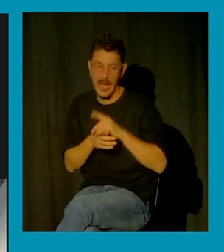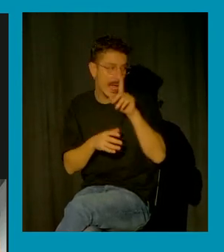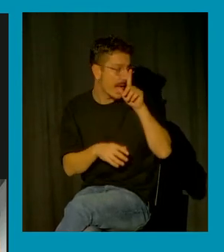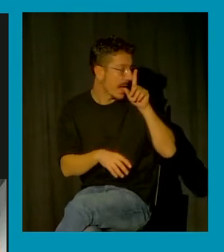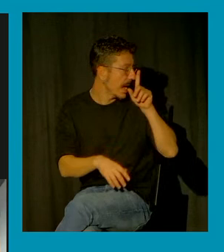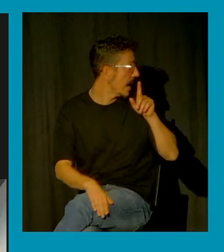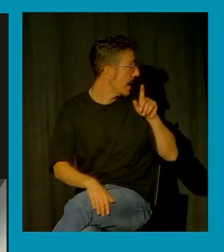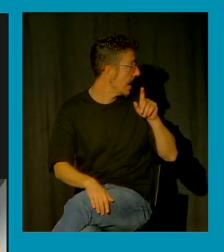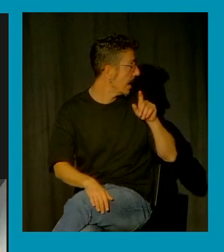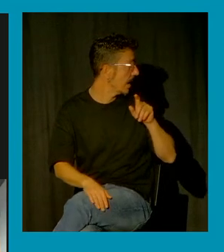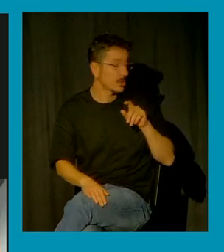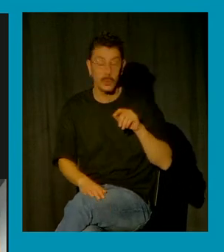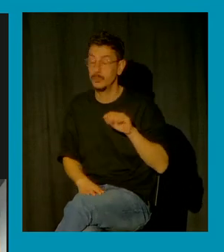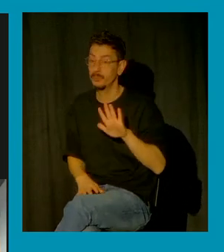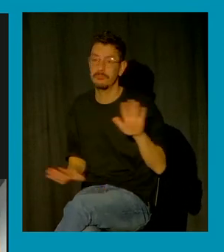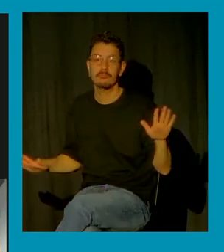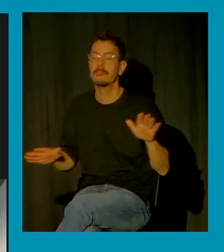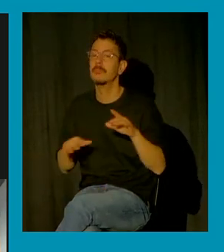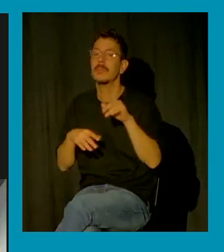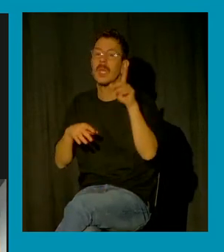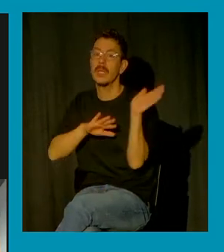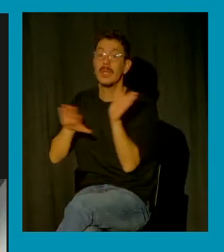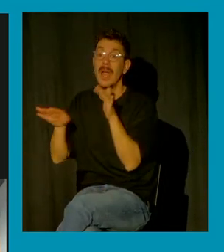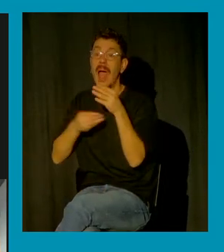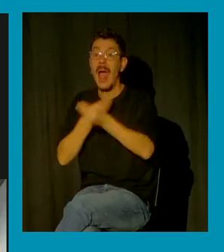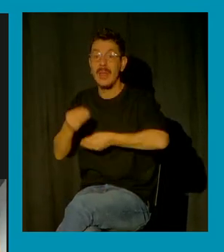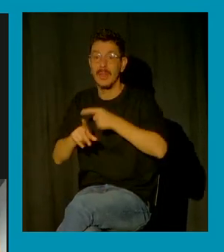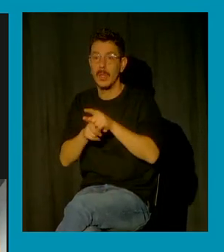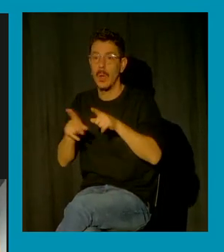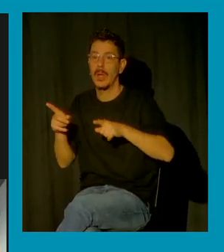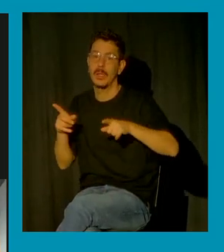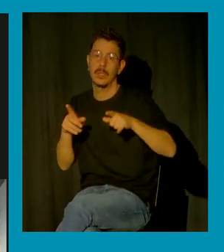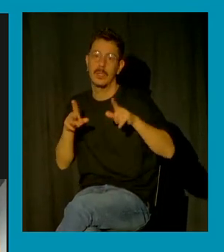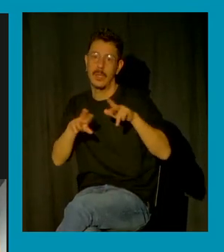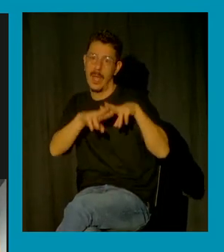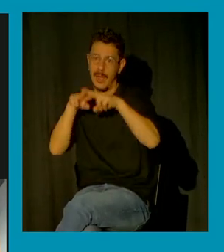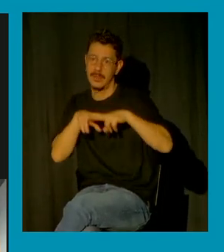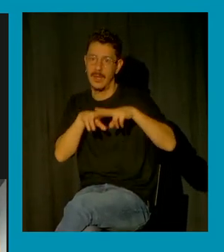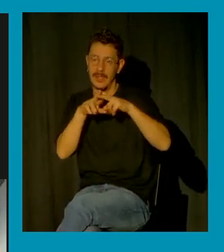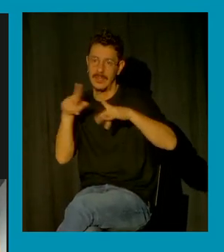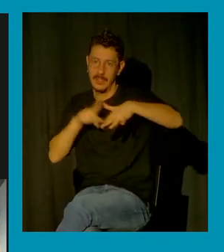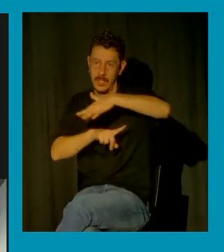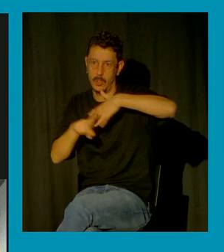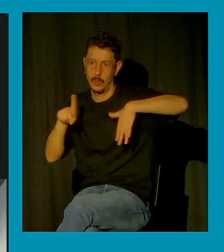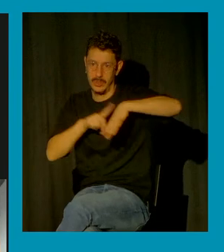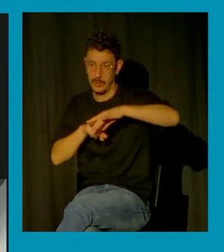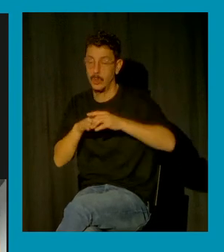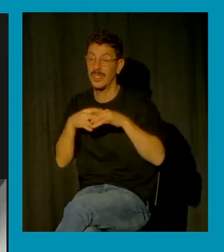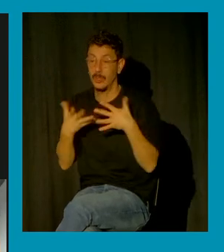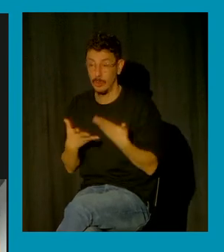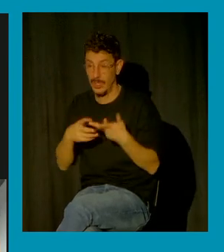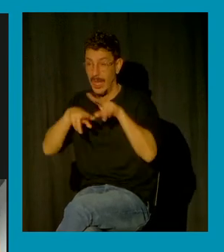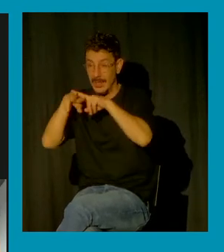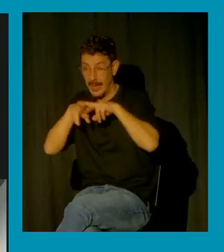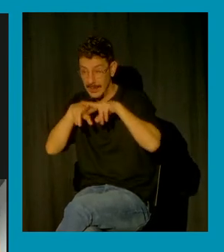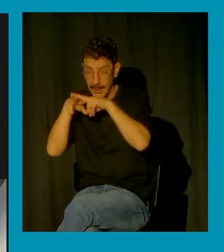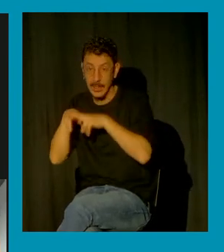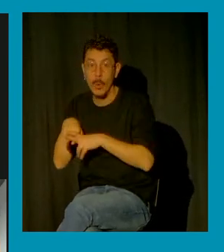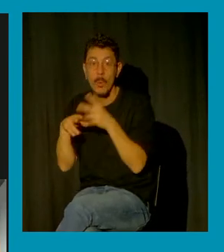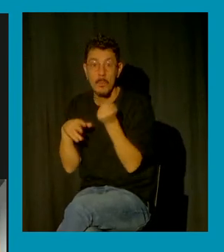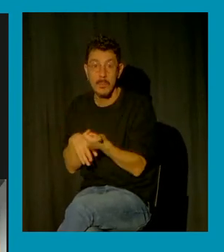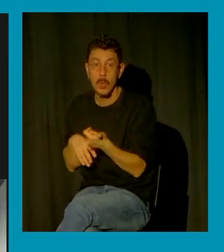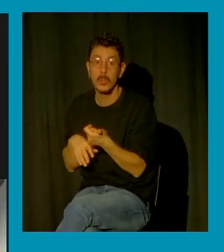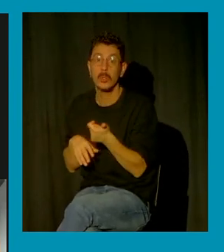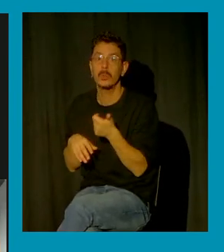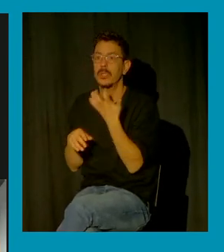violencia sexual sino que va a hacer un análisis de contexto va a analizar cuáles fueron las dinámicas políticas sociales